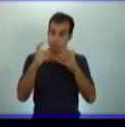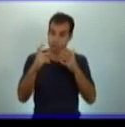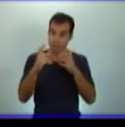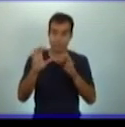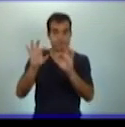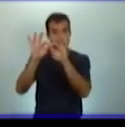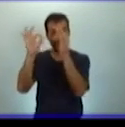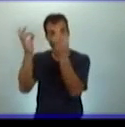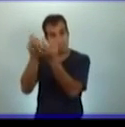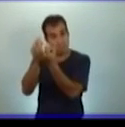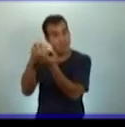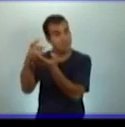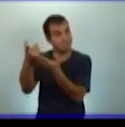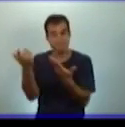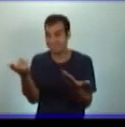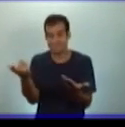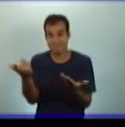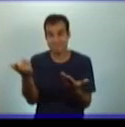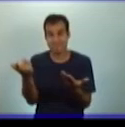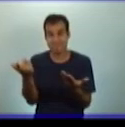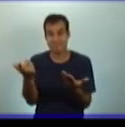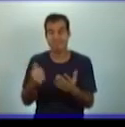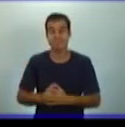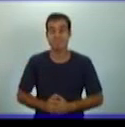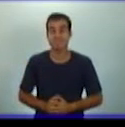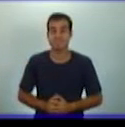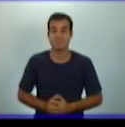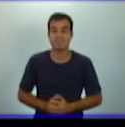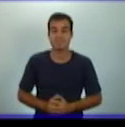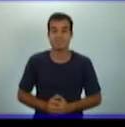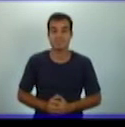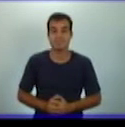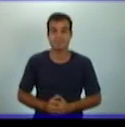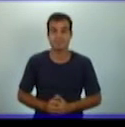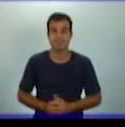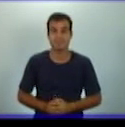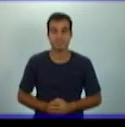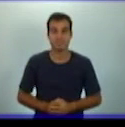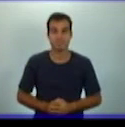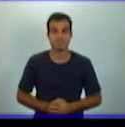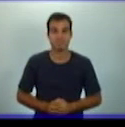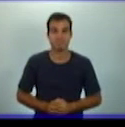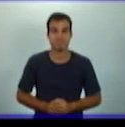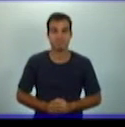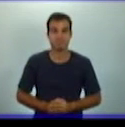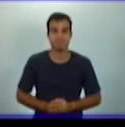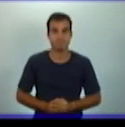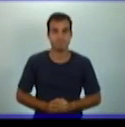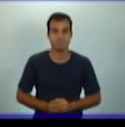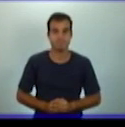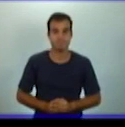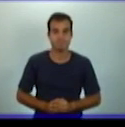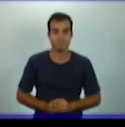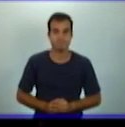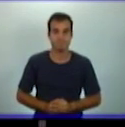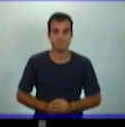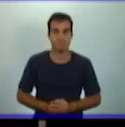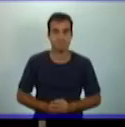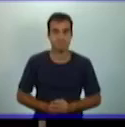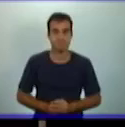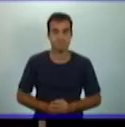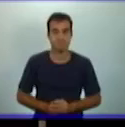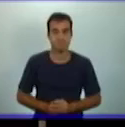que no debe, bajo ningún concepto, dictarles.